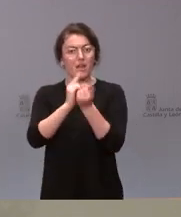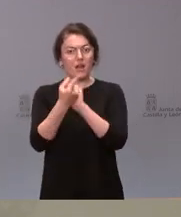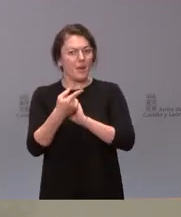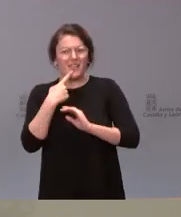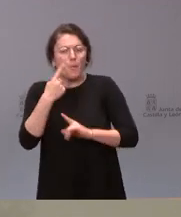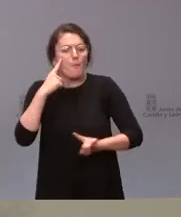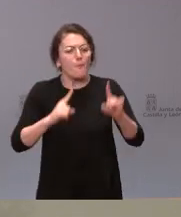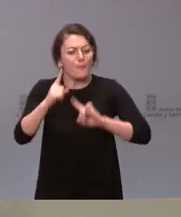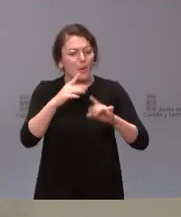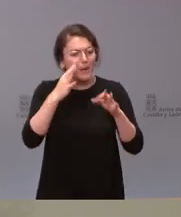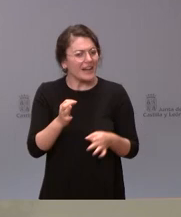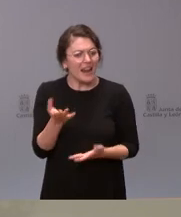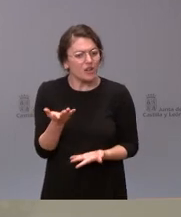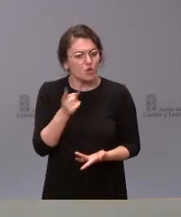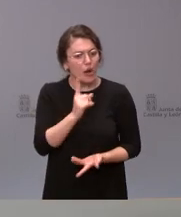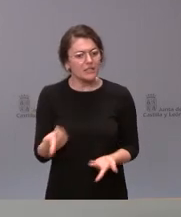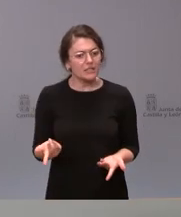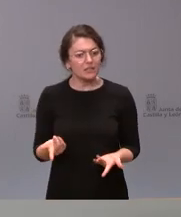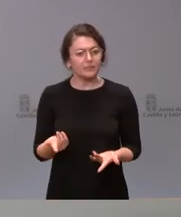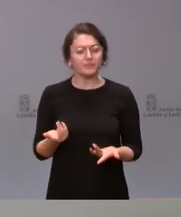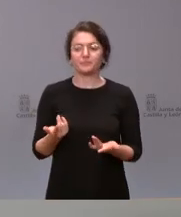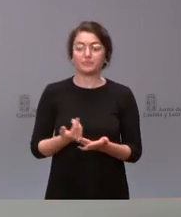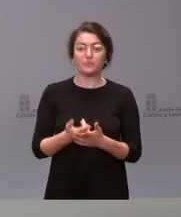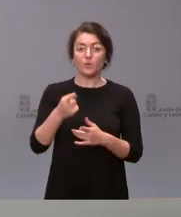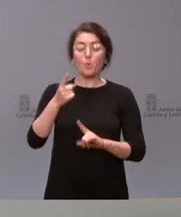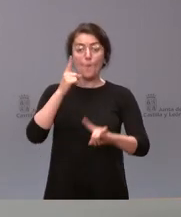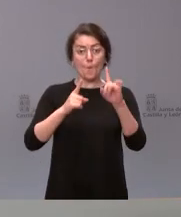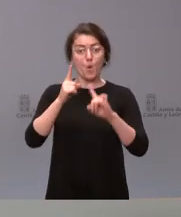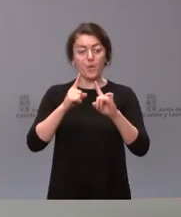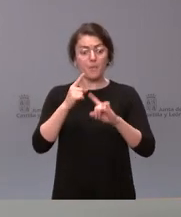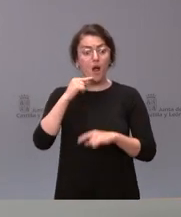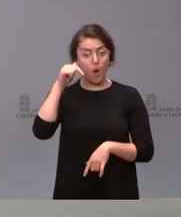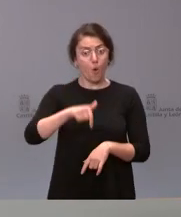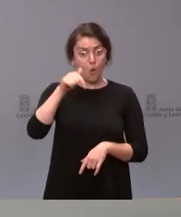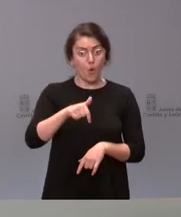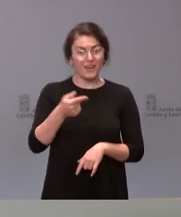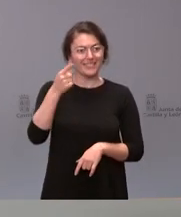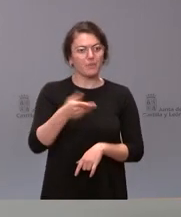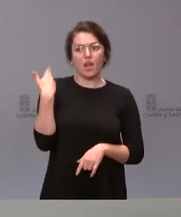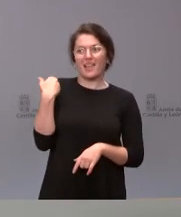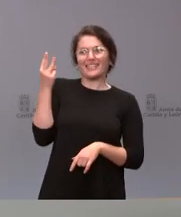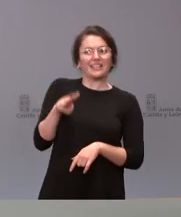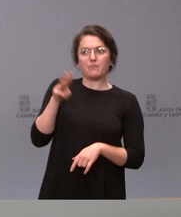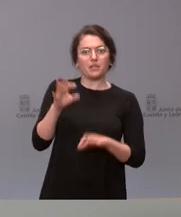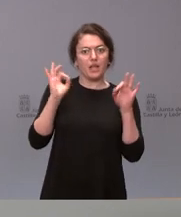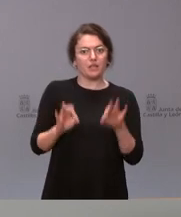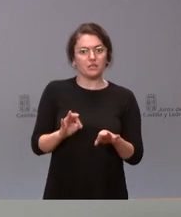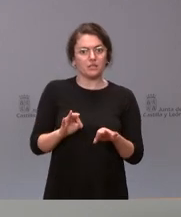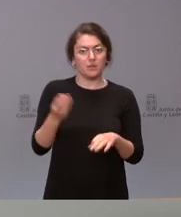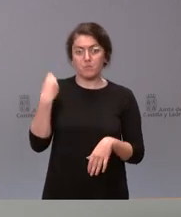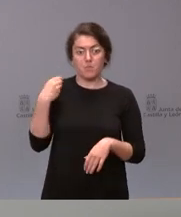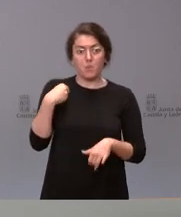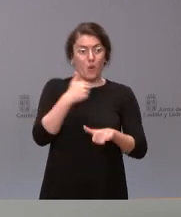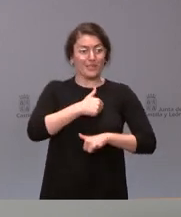¿Eso no son problemas reales para ustedes? Mire, ese era un problema que lo era hoy y lo era hace tres meses, cuando se estaba a la espera del Tribunal